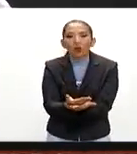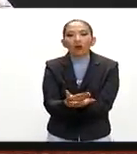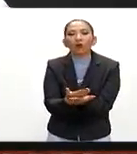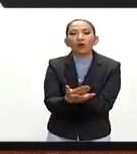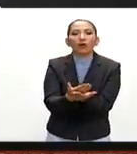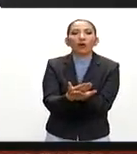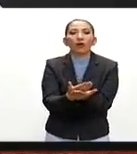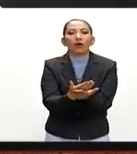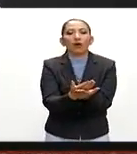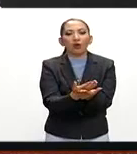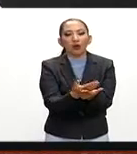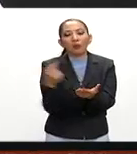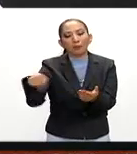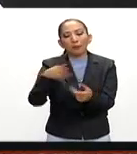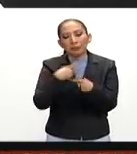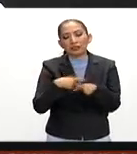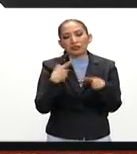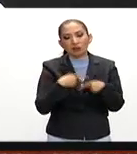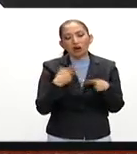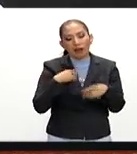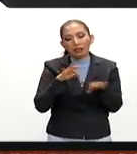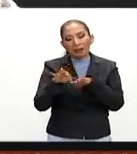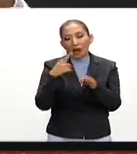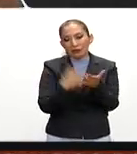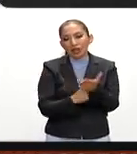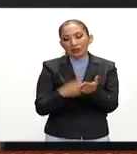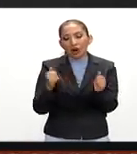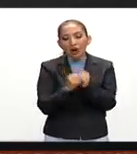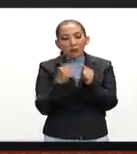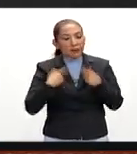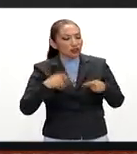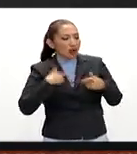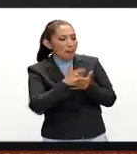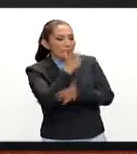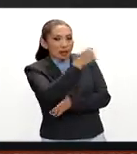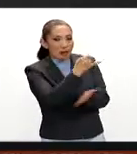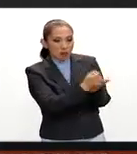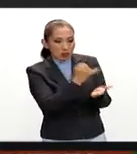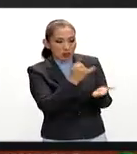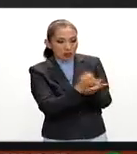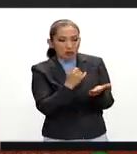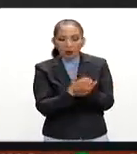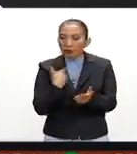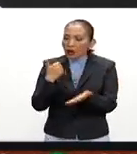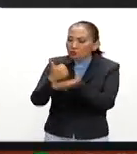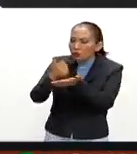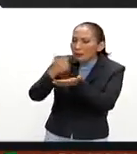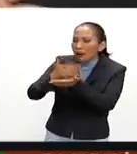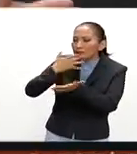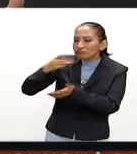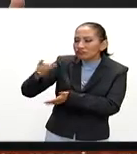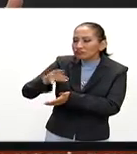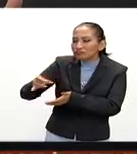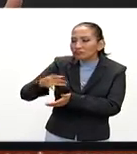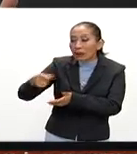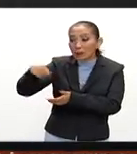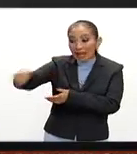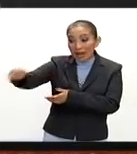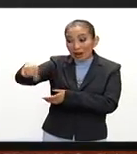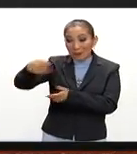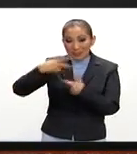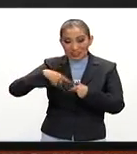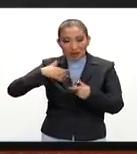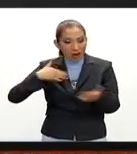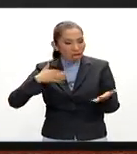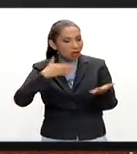servidor público de la persona que trabaja en el SAT con el contribuyente facilitarle lo posible pero que mejor cuando este contribuyente